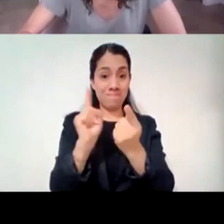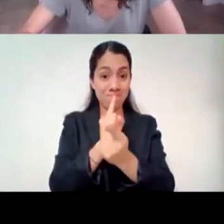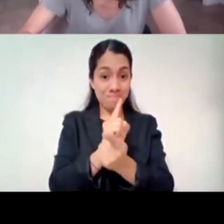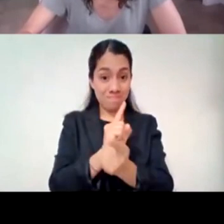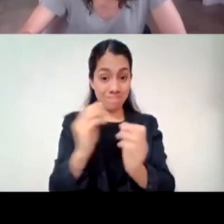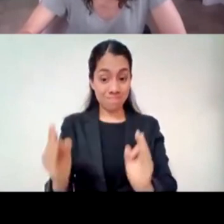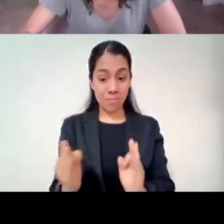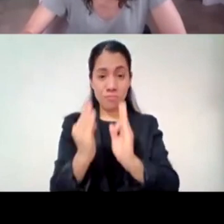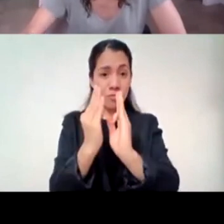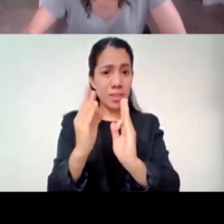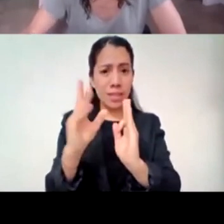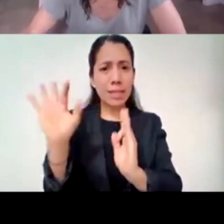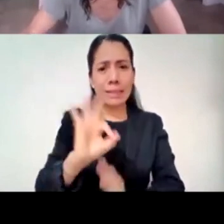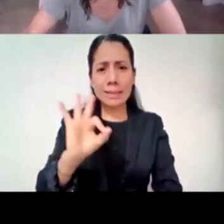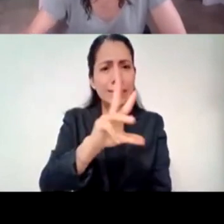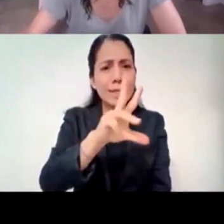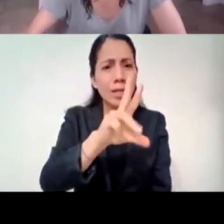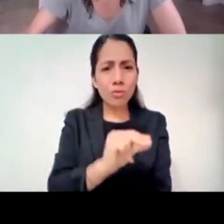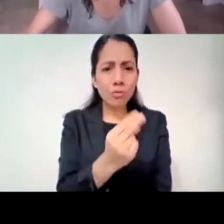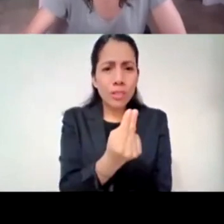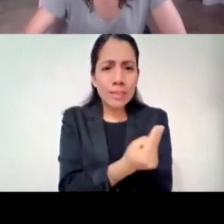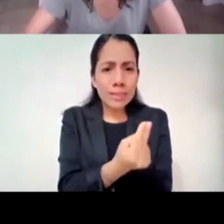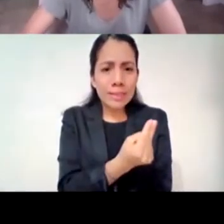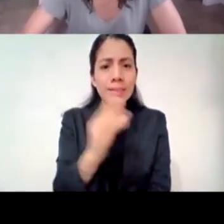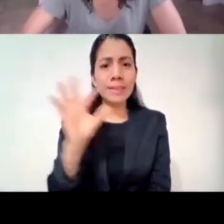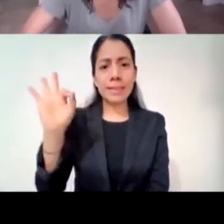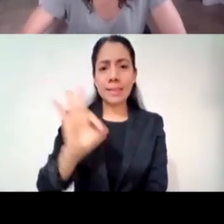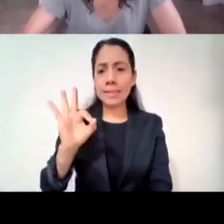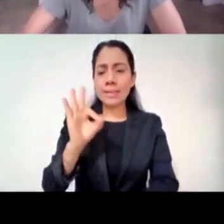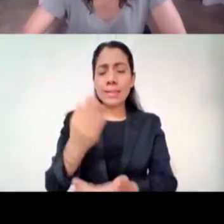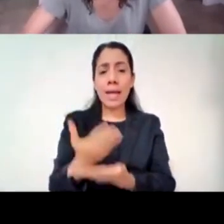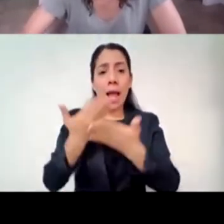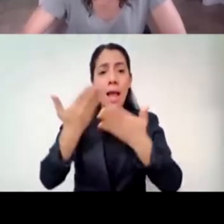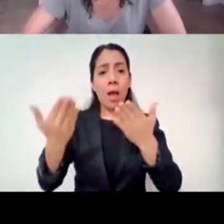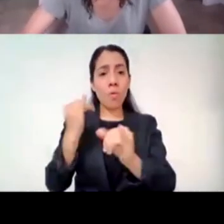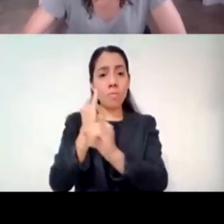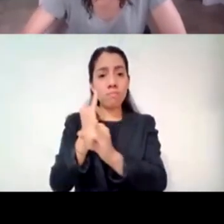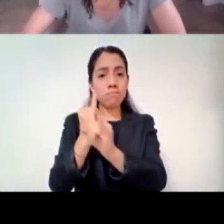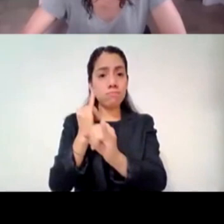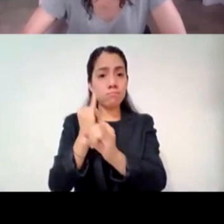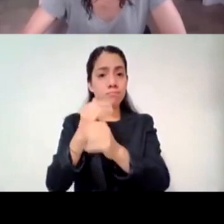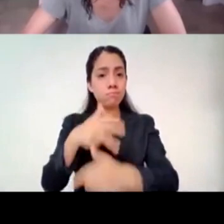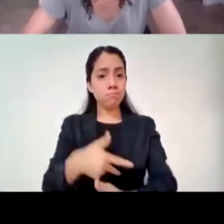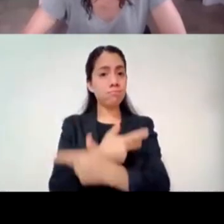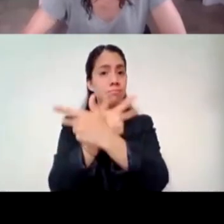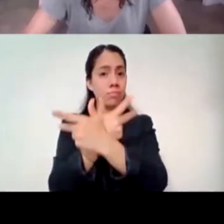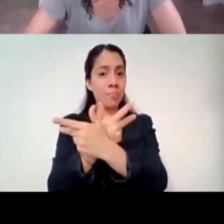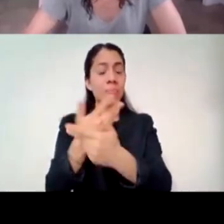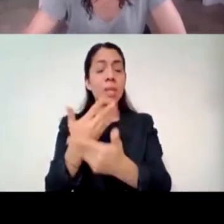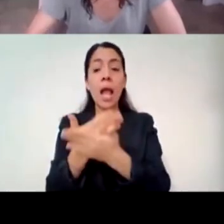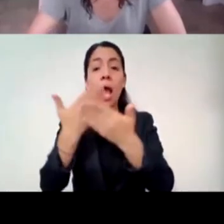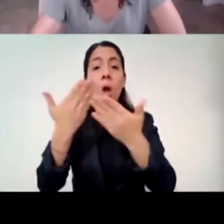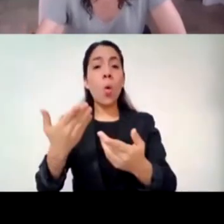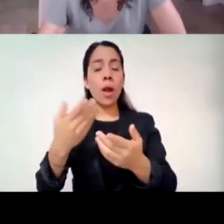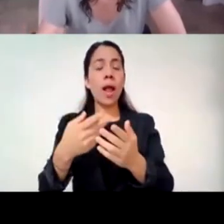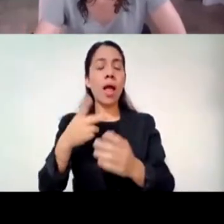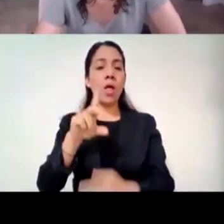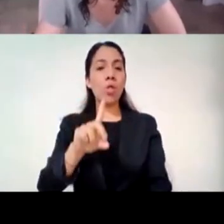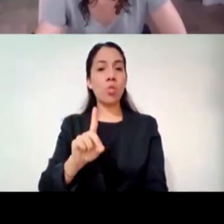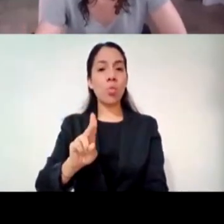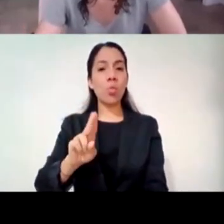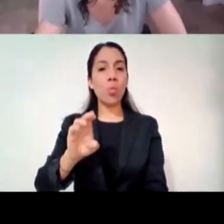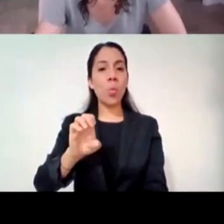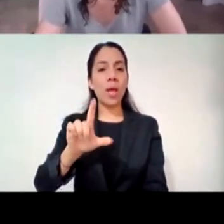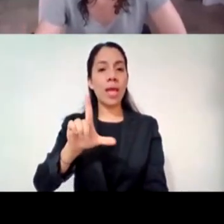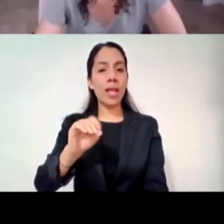razón, ¿no? El duelo realmente quien lo vive es el corazón. Y como bien decía Soren, hay que expresar,